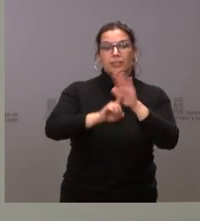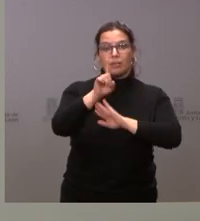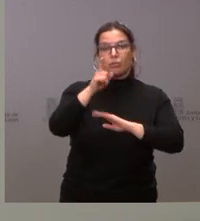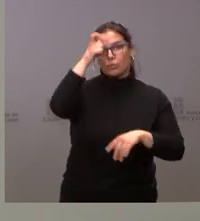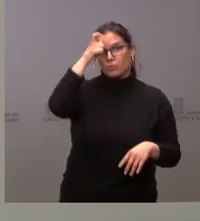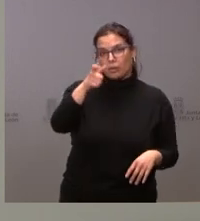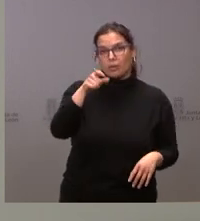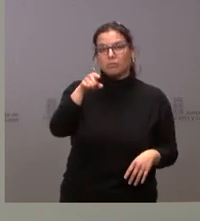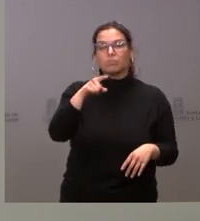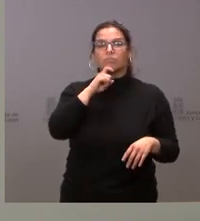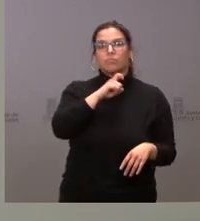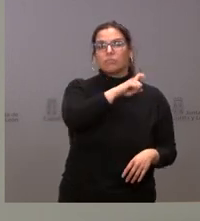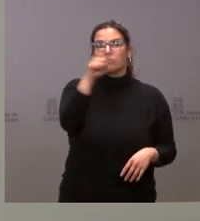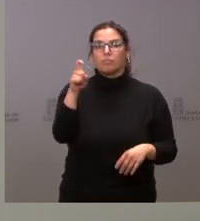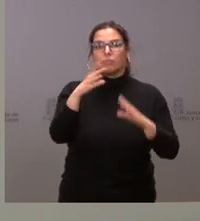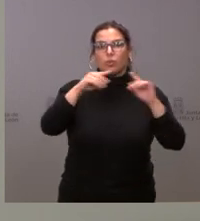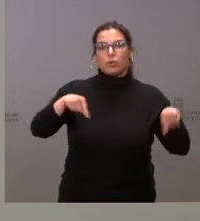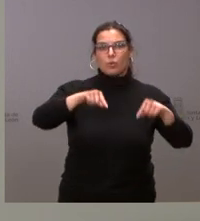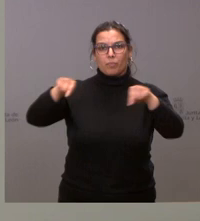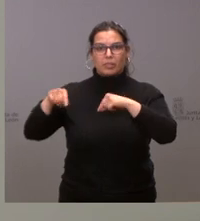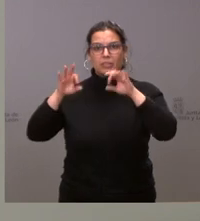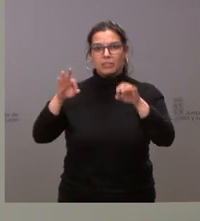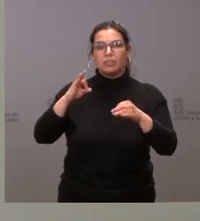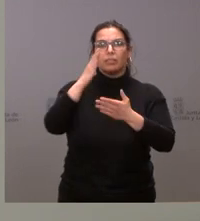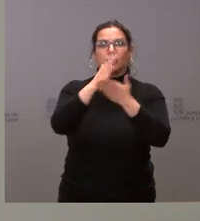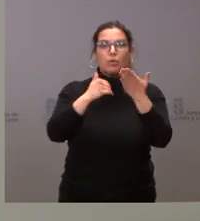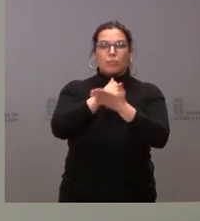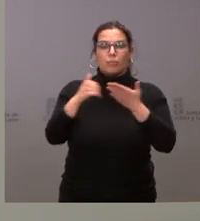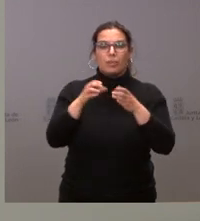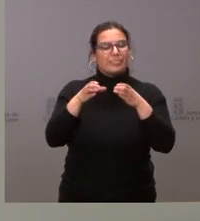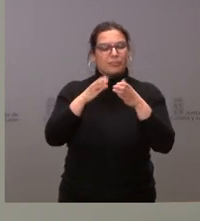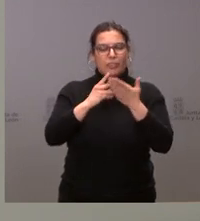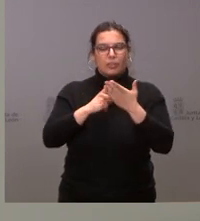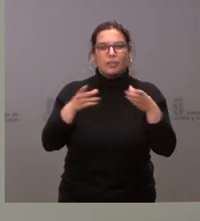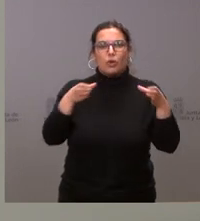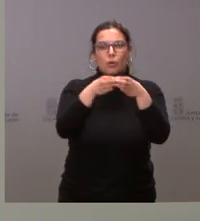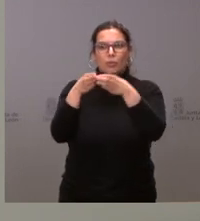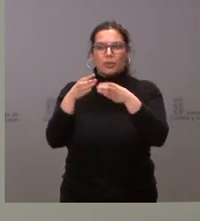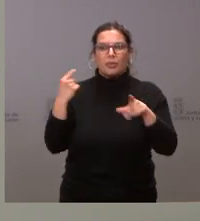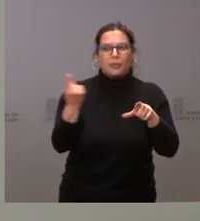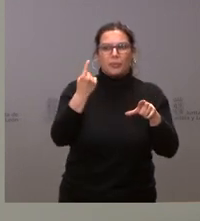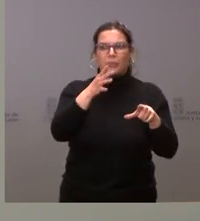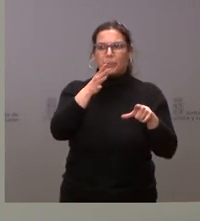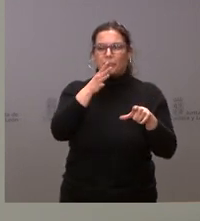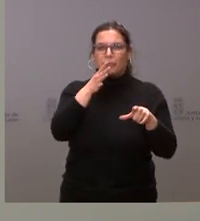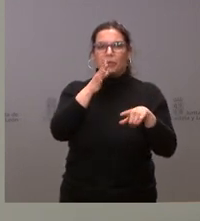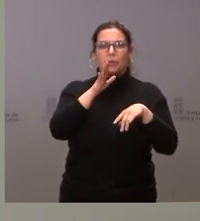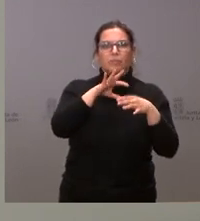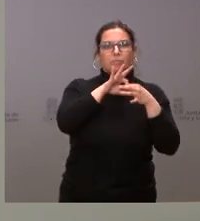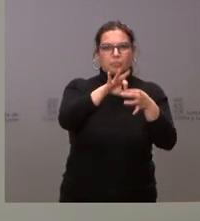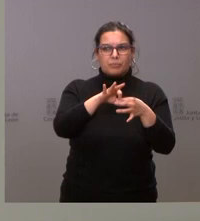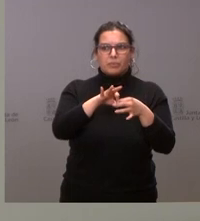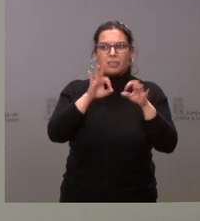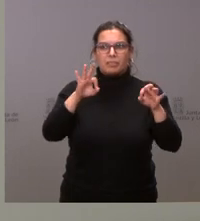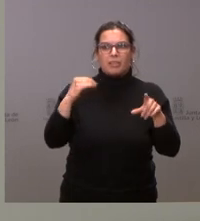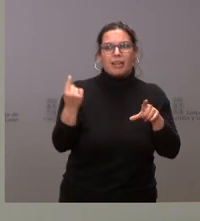comunicado diversos convenios con comunidades de regantes en inversiones relativas a la modernización del regadío.